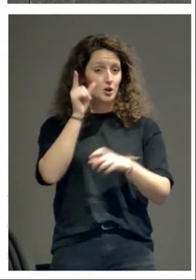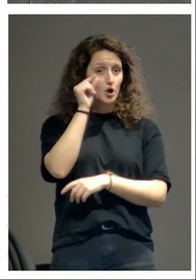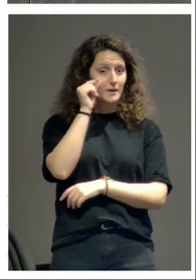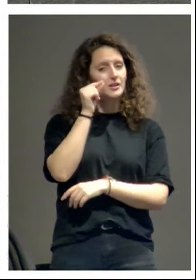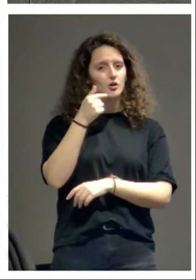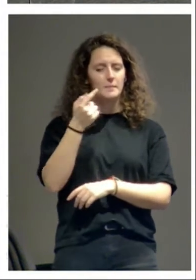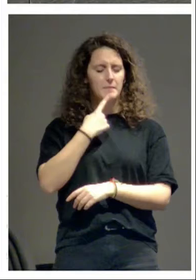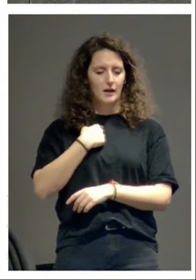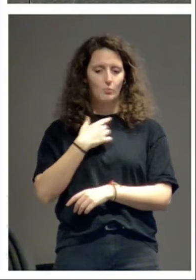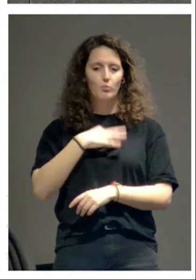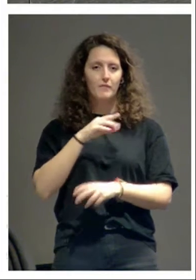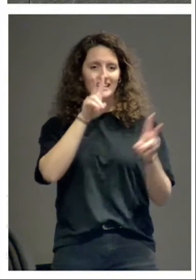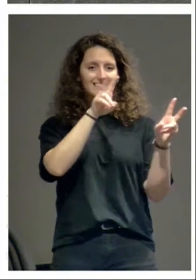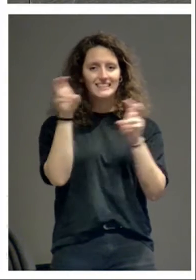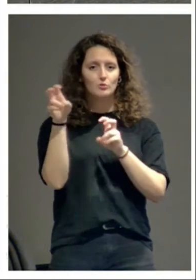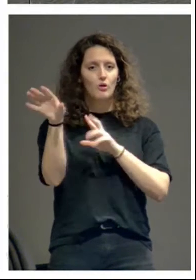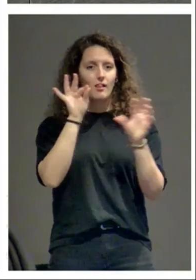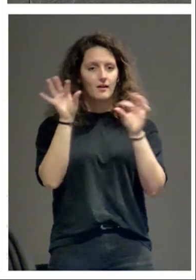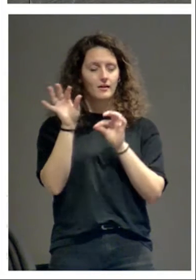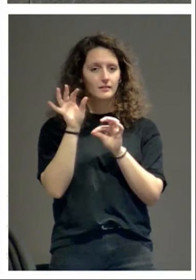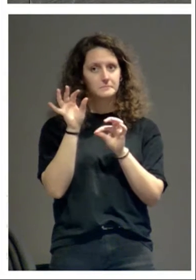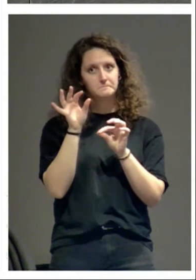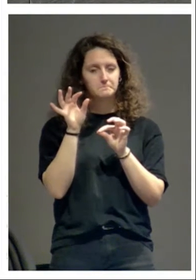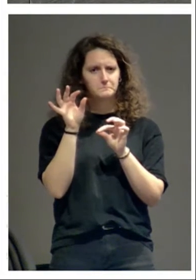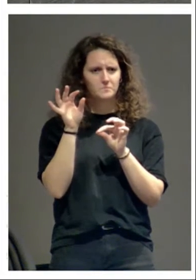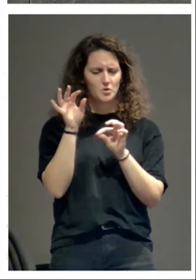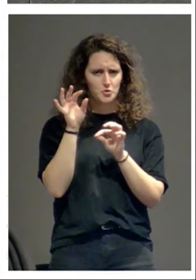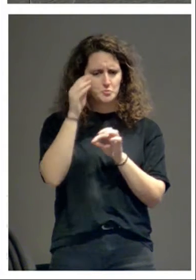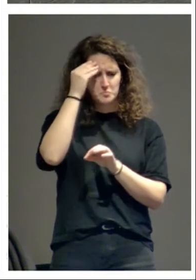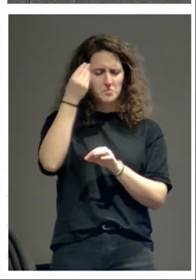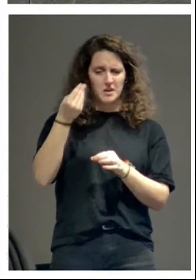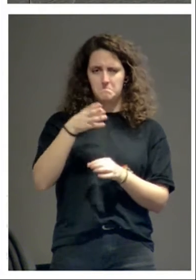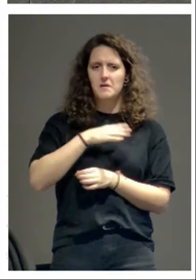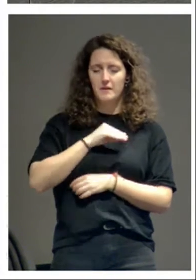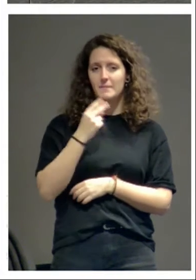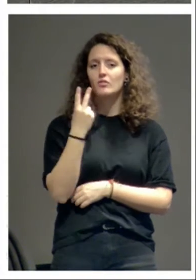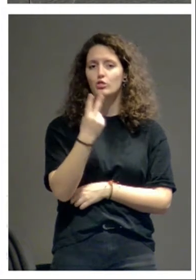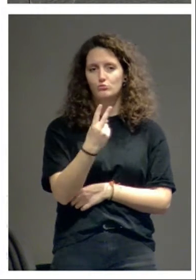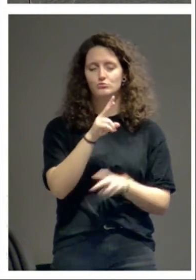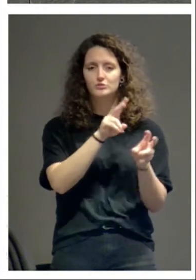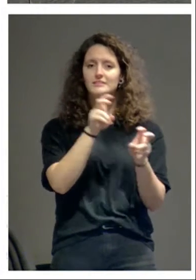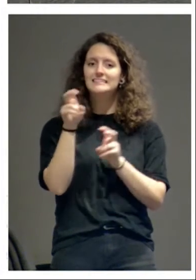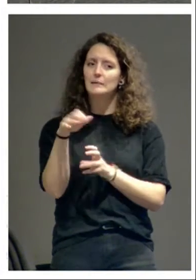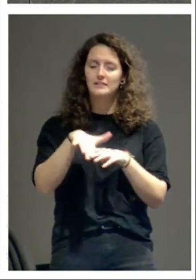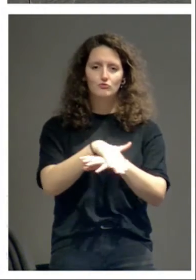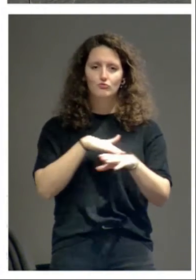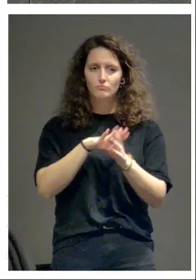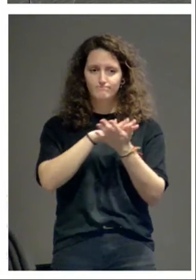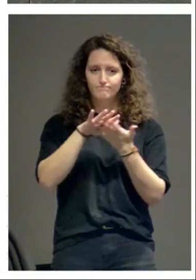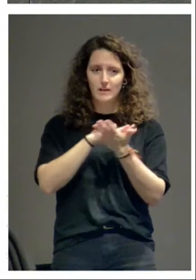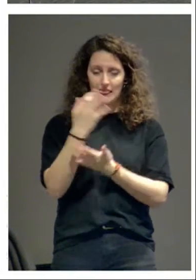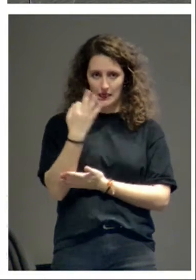a elegir los títulos, pensé que merecía la pena comentar dos temas fundamentales.